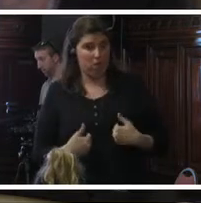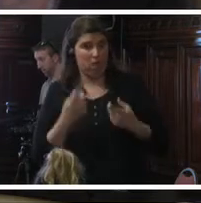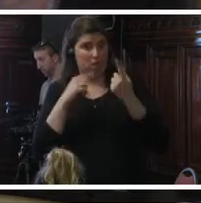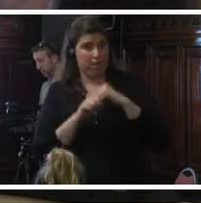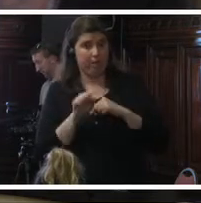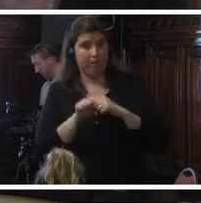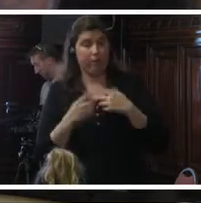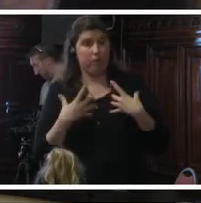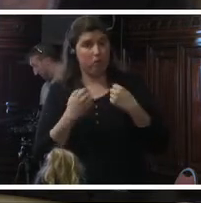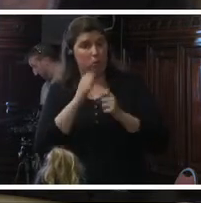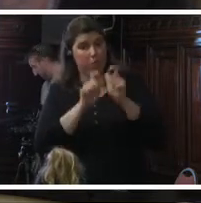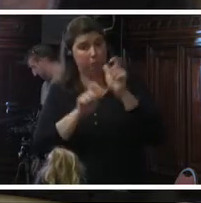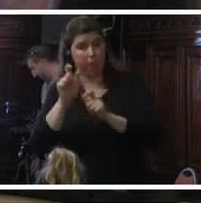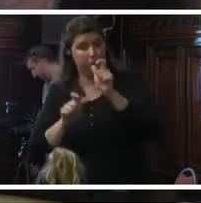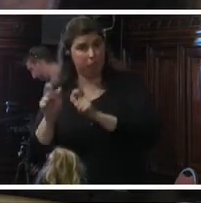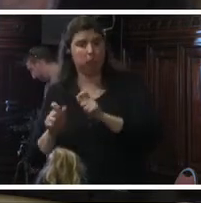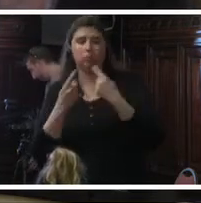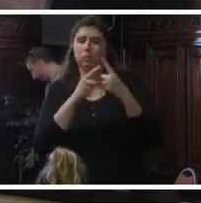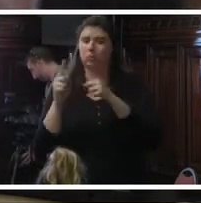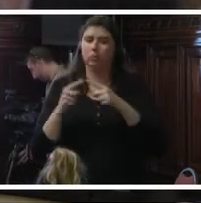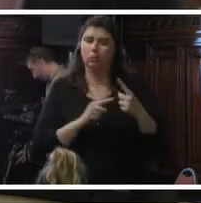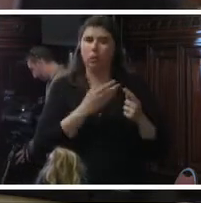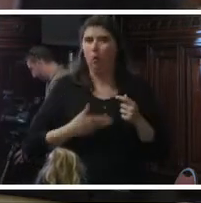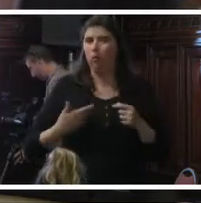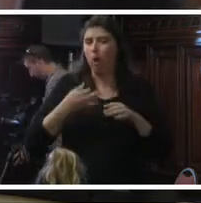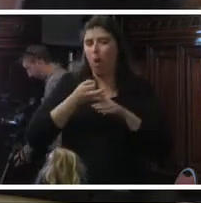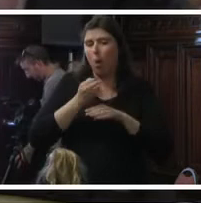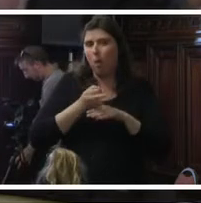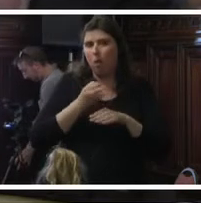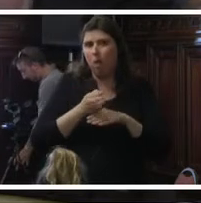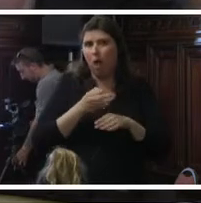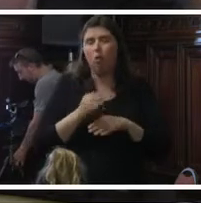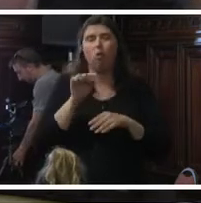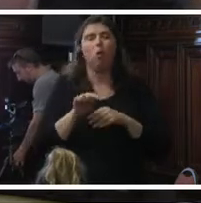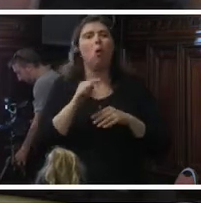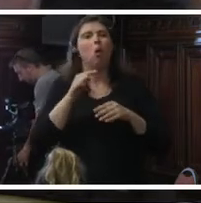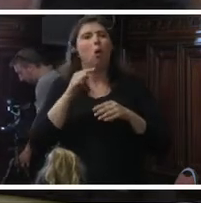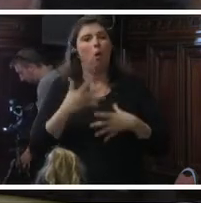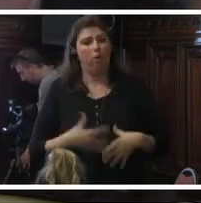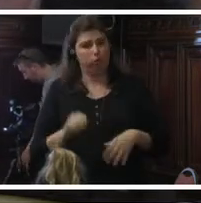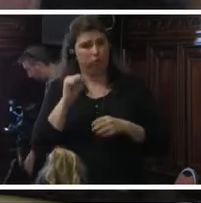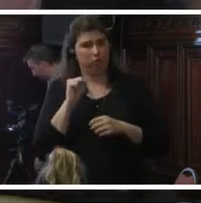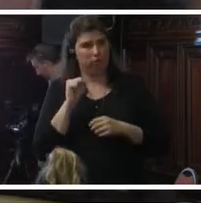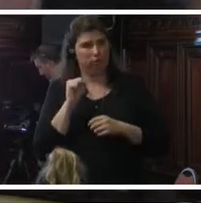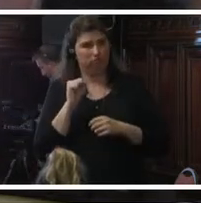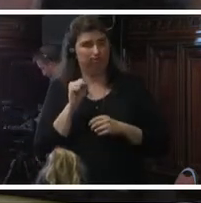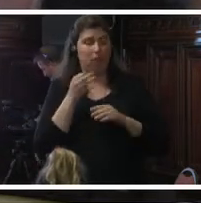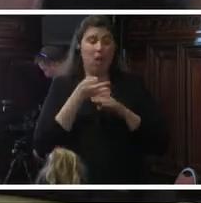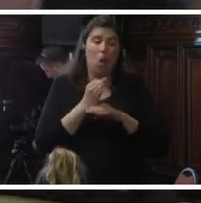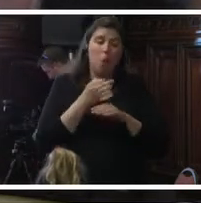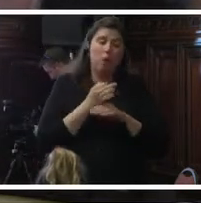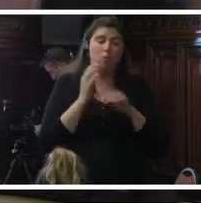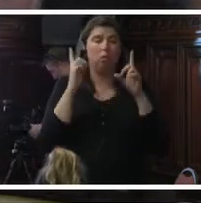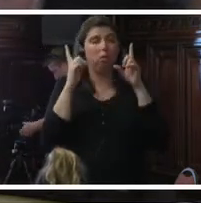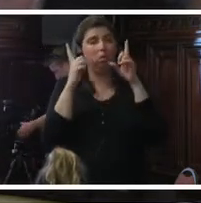salud de las personas que diversos gobiernos recomendaron a las mujeres posponer sus embarazos. Una recomendación difícil, si no